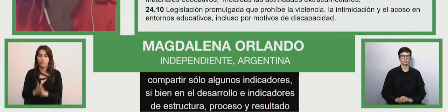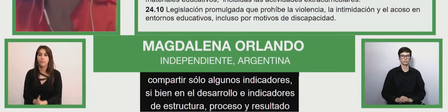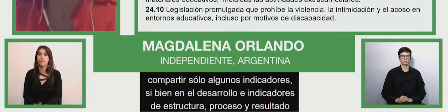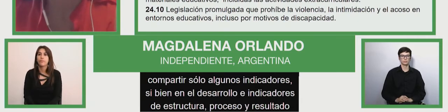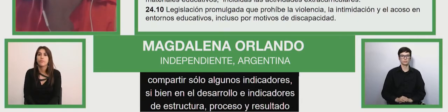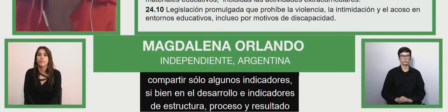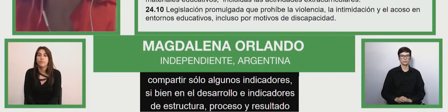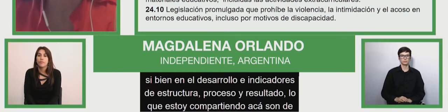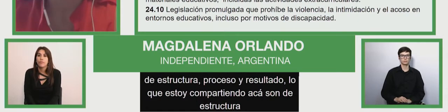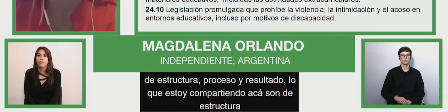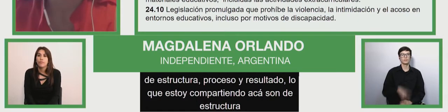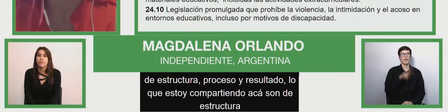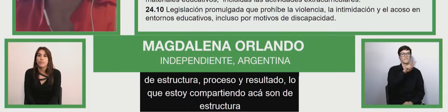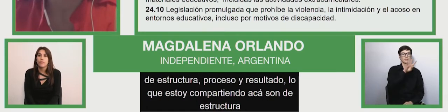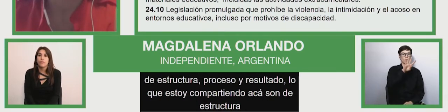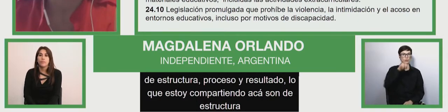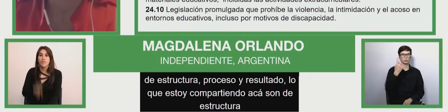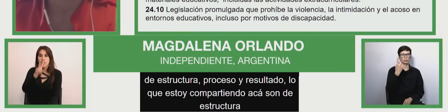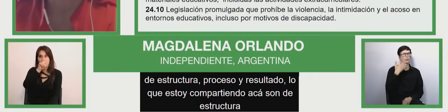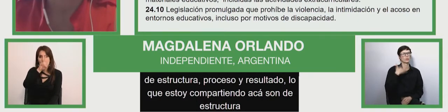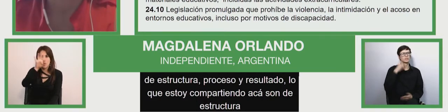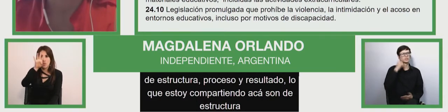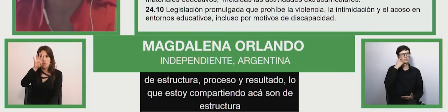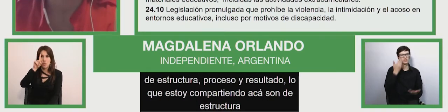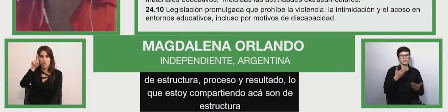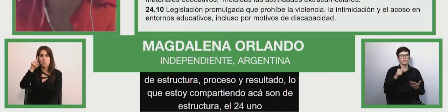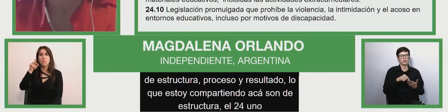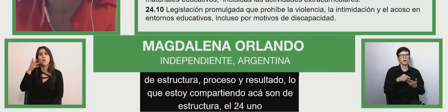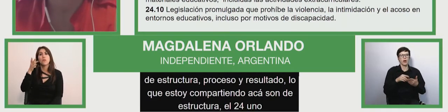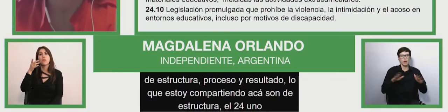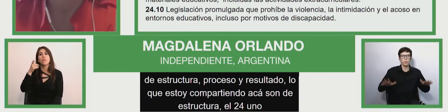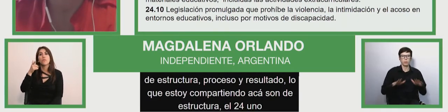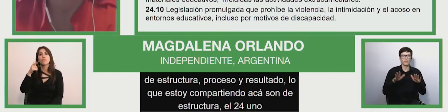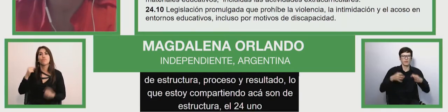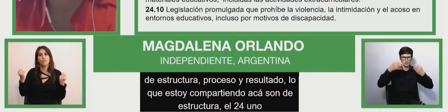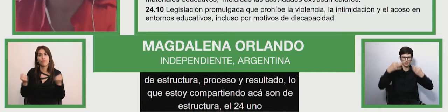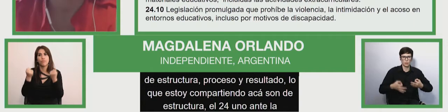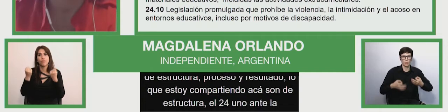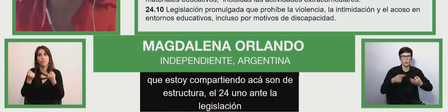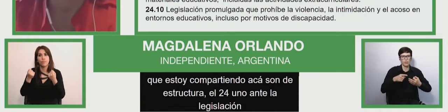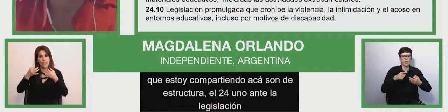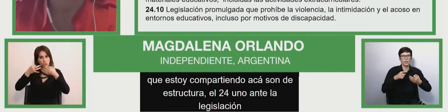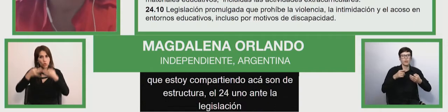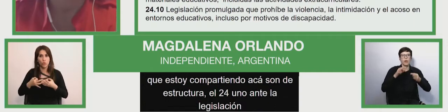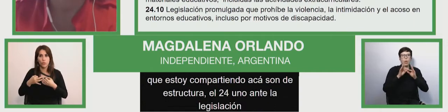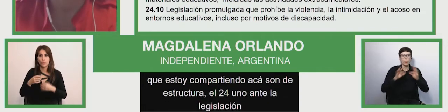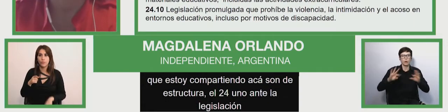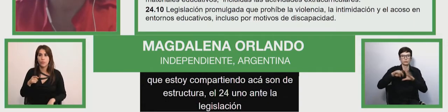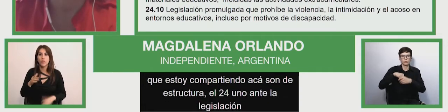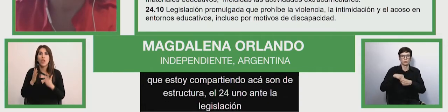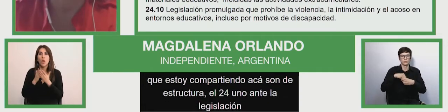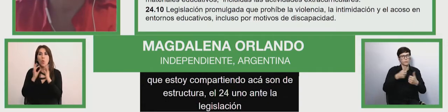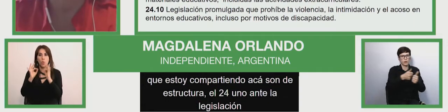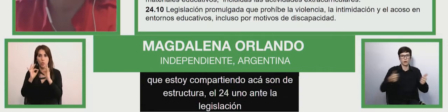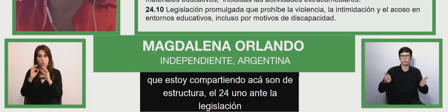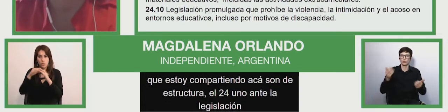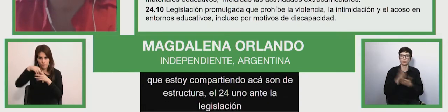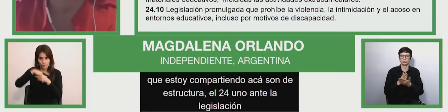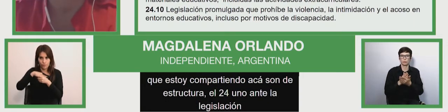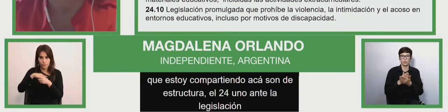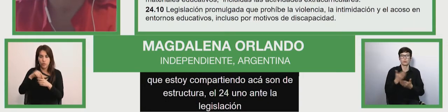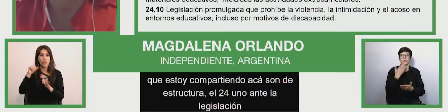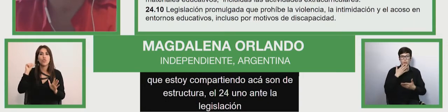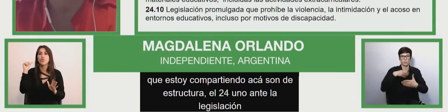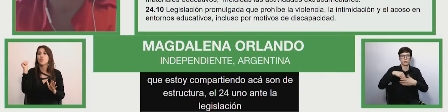El 24.1 plantea legislación promulgada que garantice la educación inclusiva para todos los estudiantes, incluidos estudiantes con discapacidad en entornos